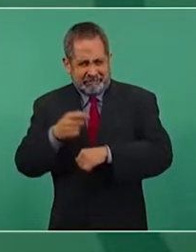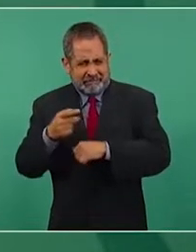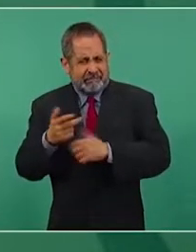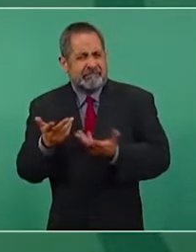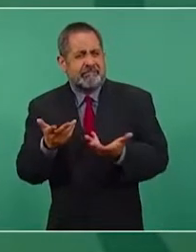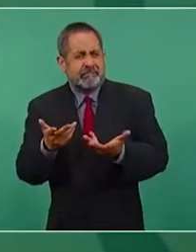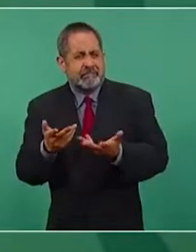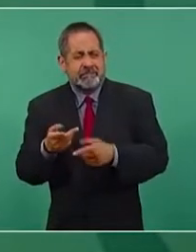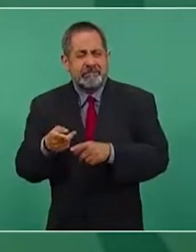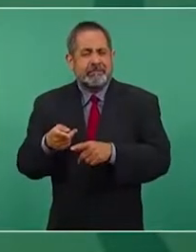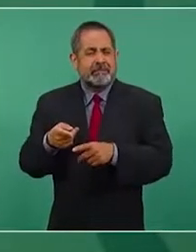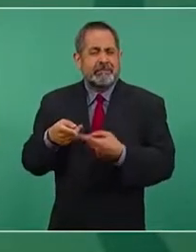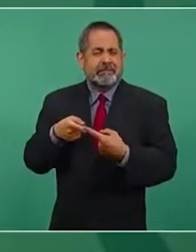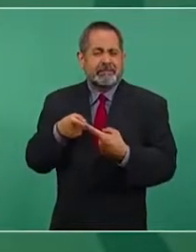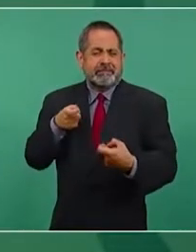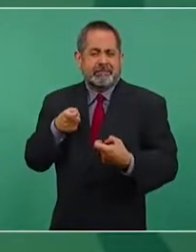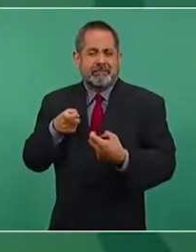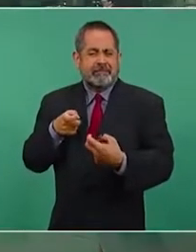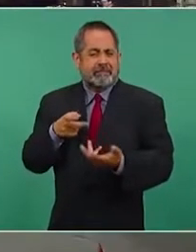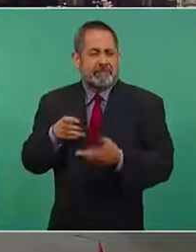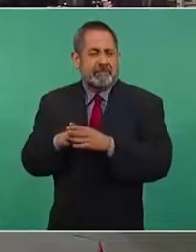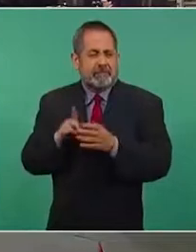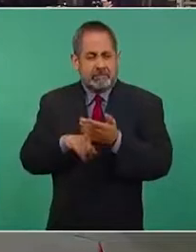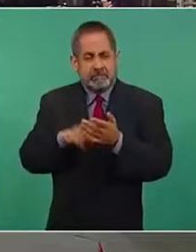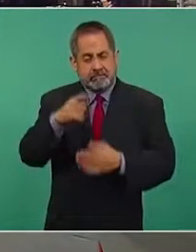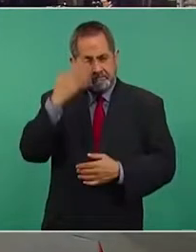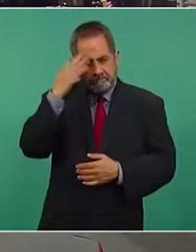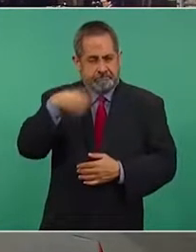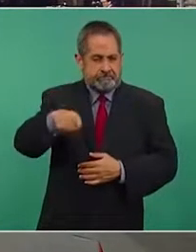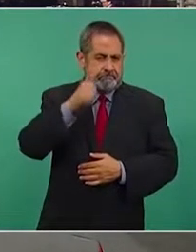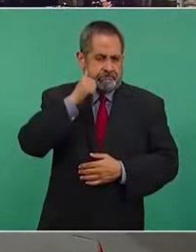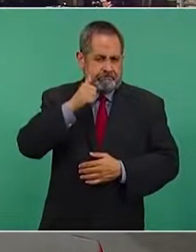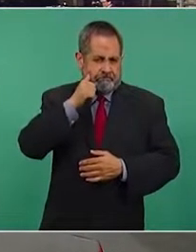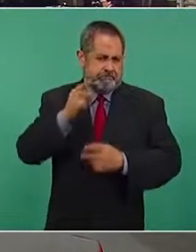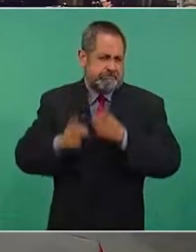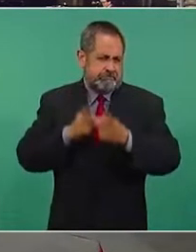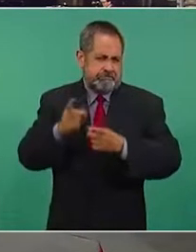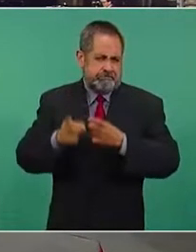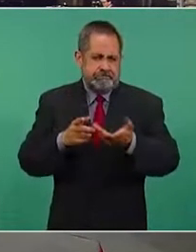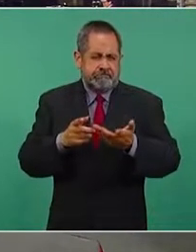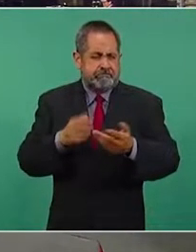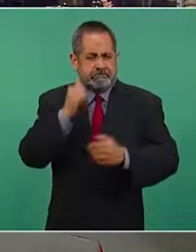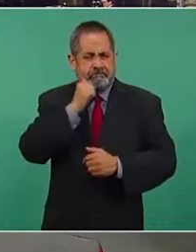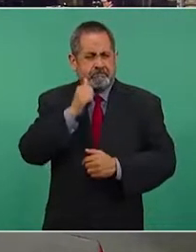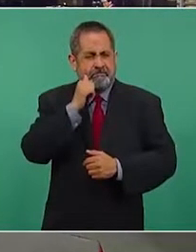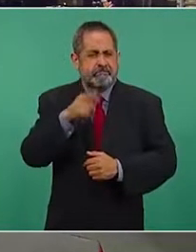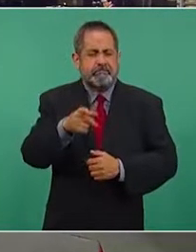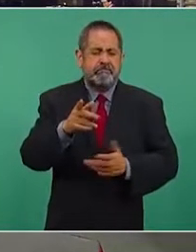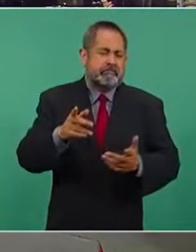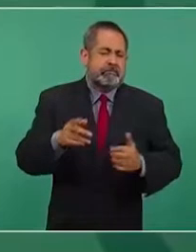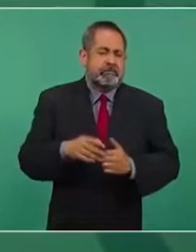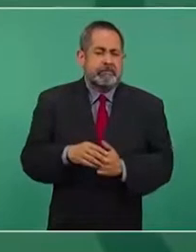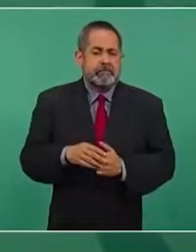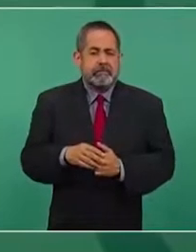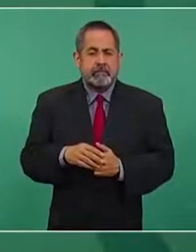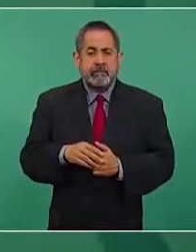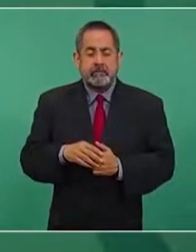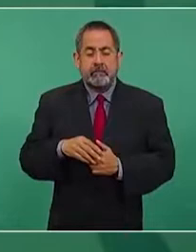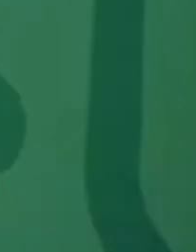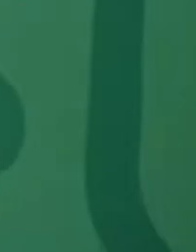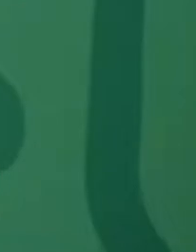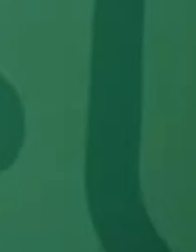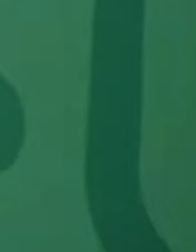para el deporte en general, antes de entrar al